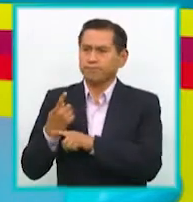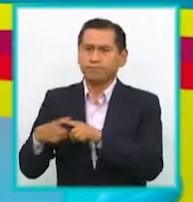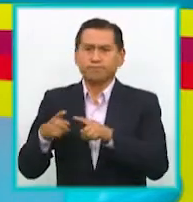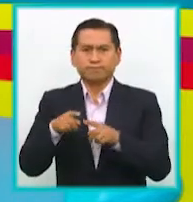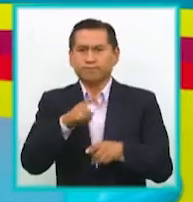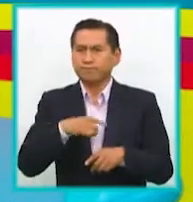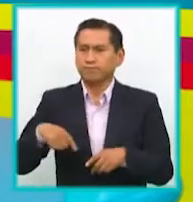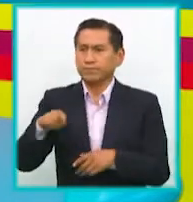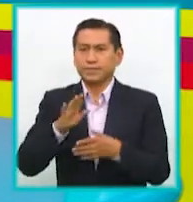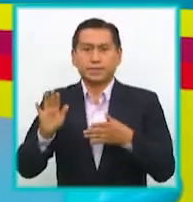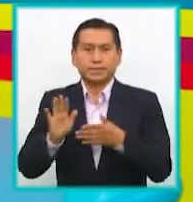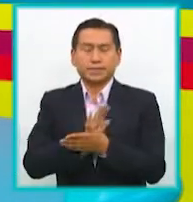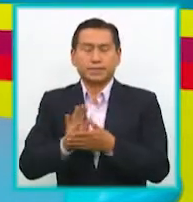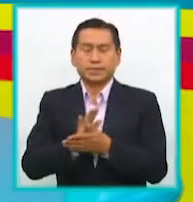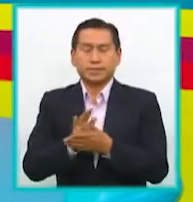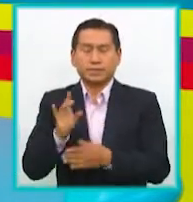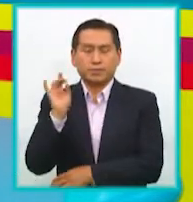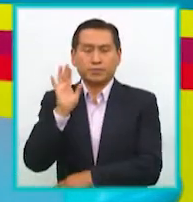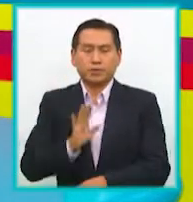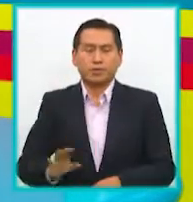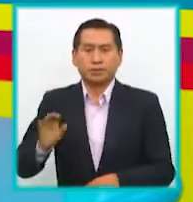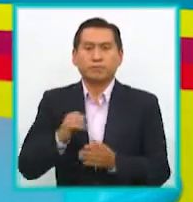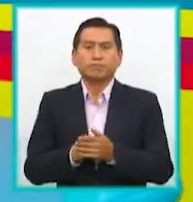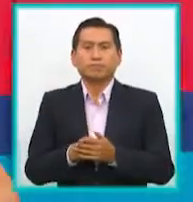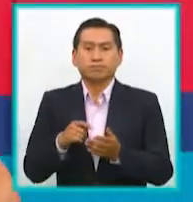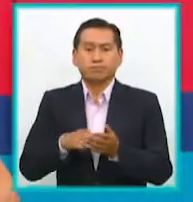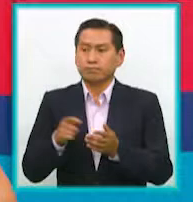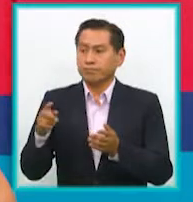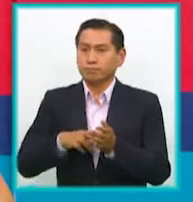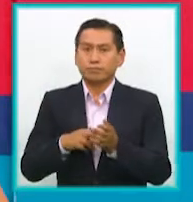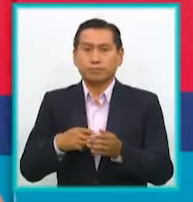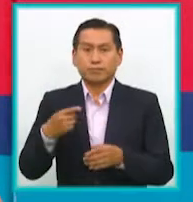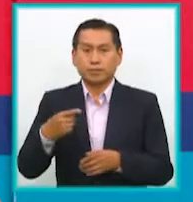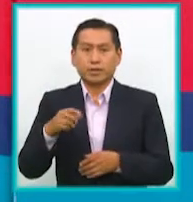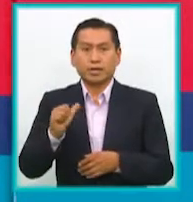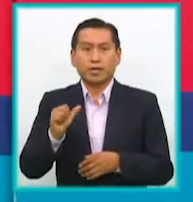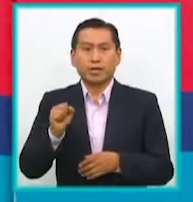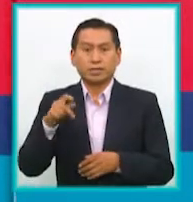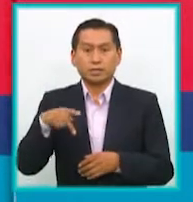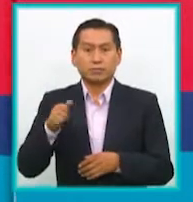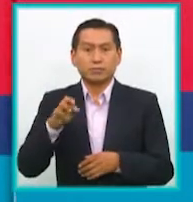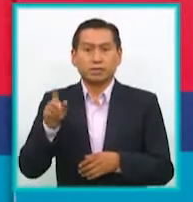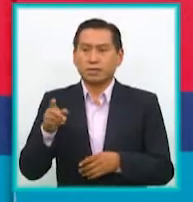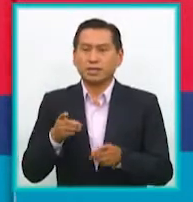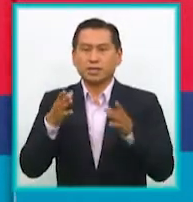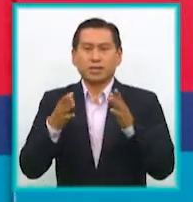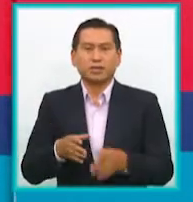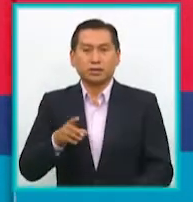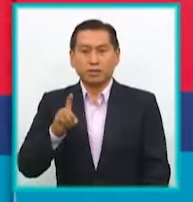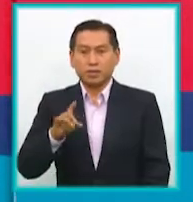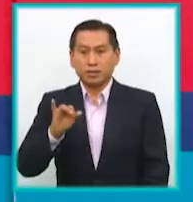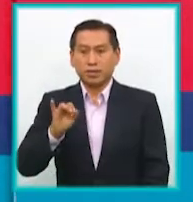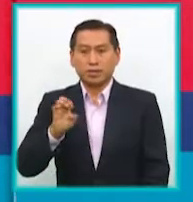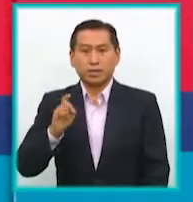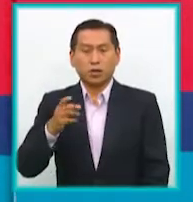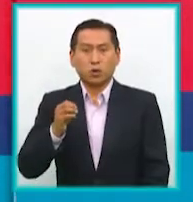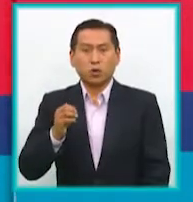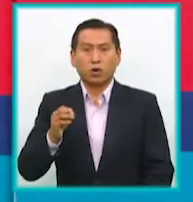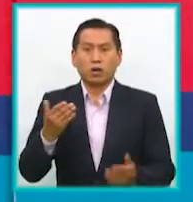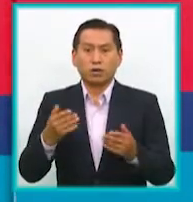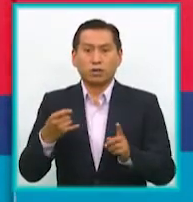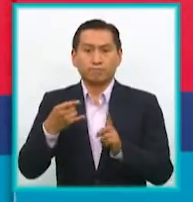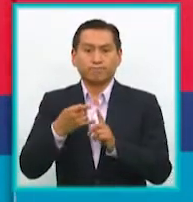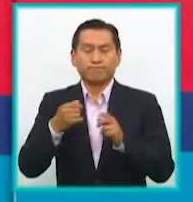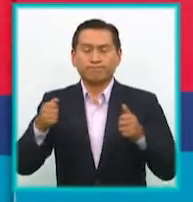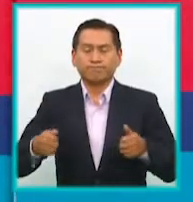de las salas cinematográficas de nuestro país. Hablo del filme Gaspar y del director Diego, quien se encuentra con nosotros enlazado a través de